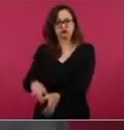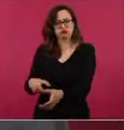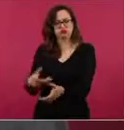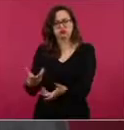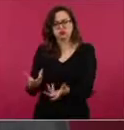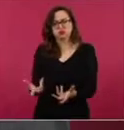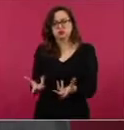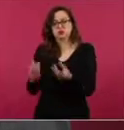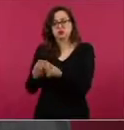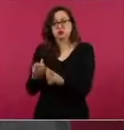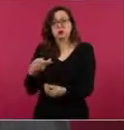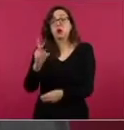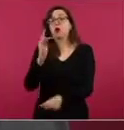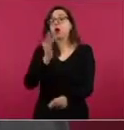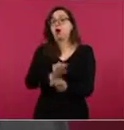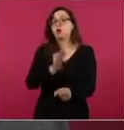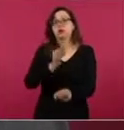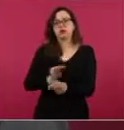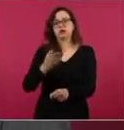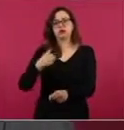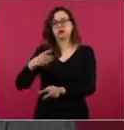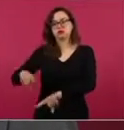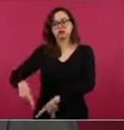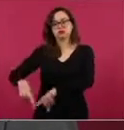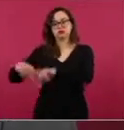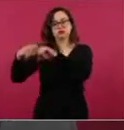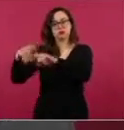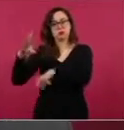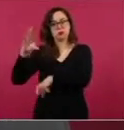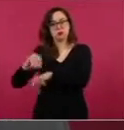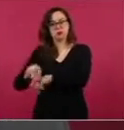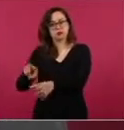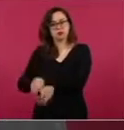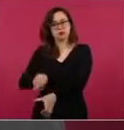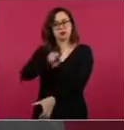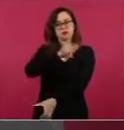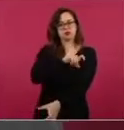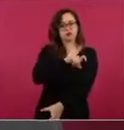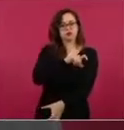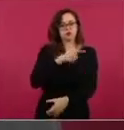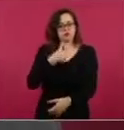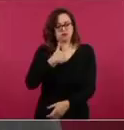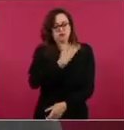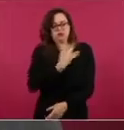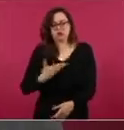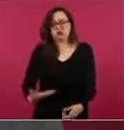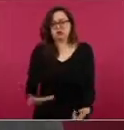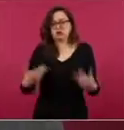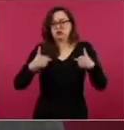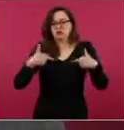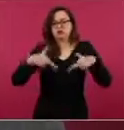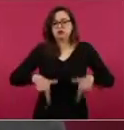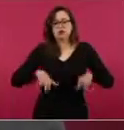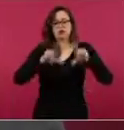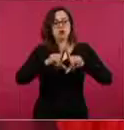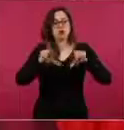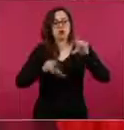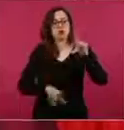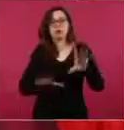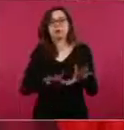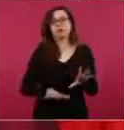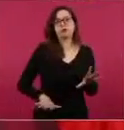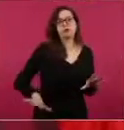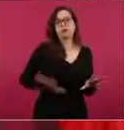licencia, porque soy presidente de todos los mexicanos de la República. Entonces,